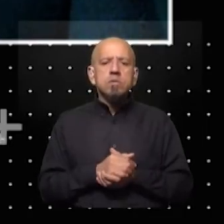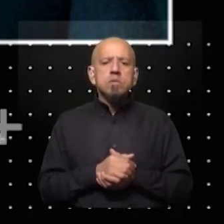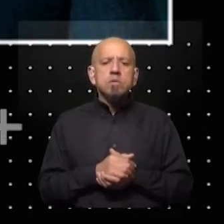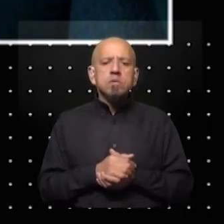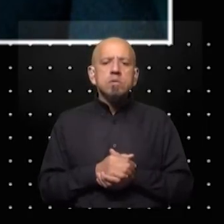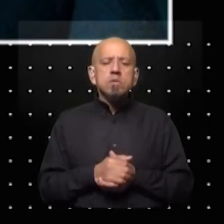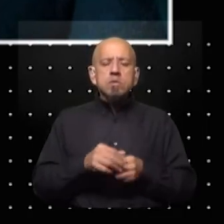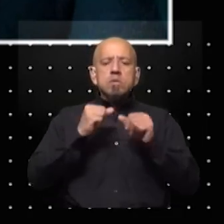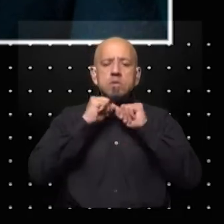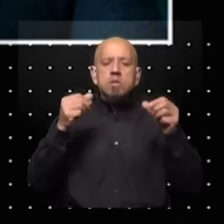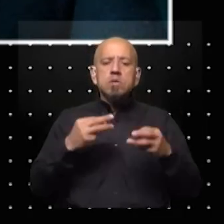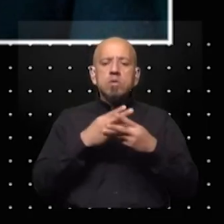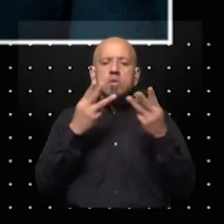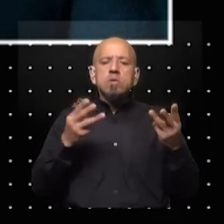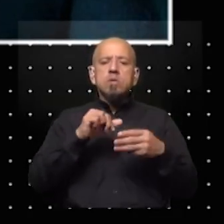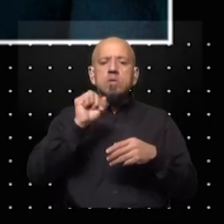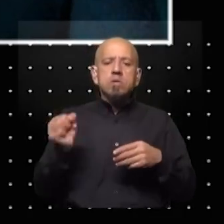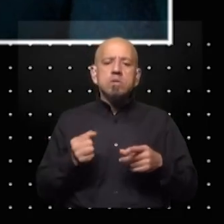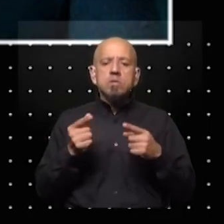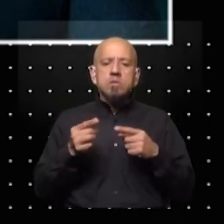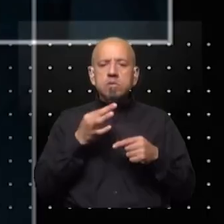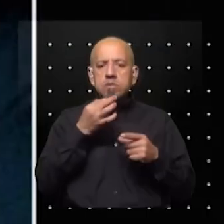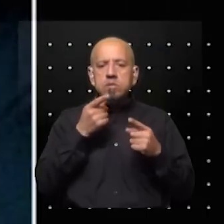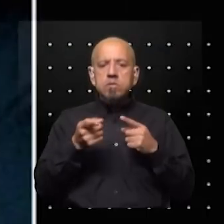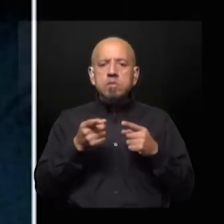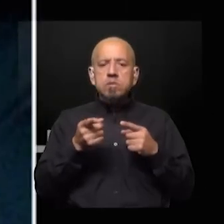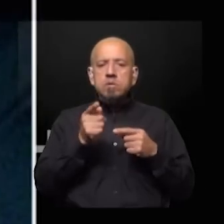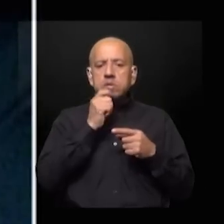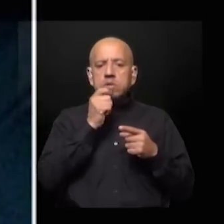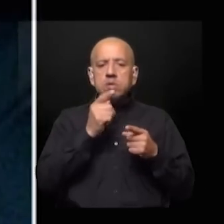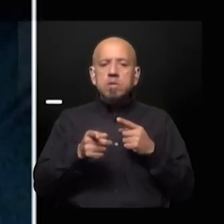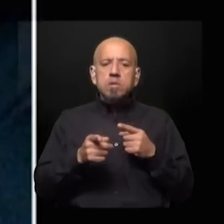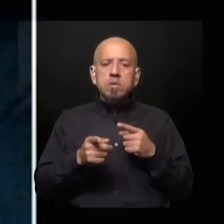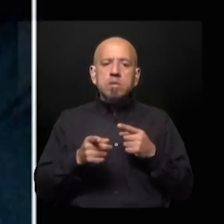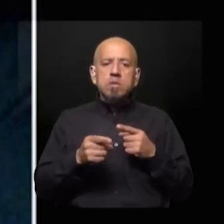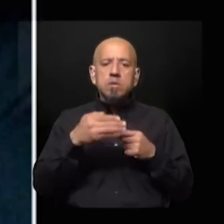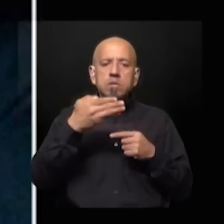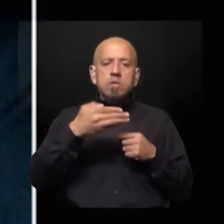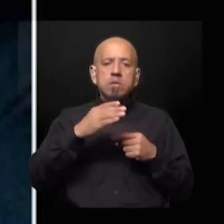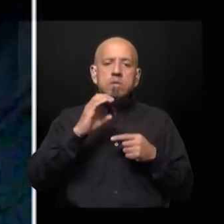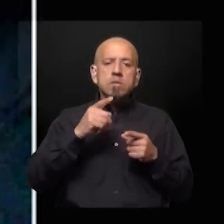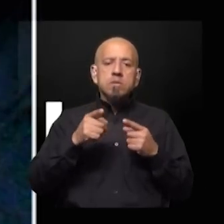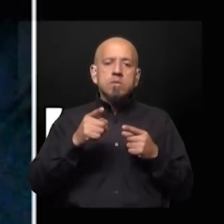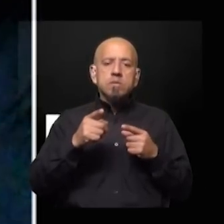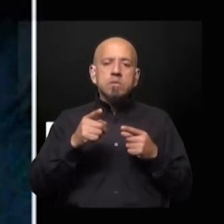del Congreso Nacional África era muy claro en una entrevista que la hacían recientemente en la BBC decía